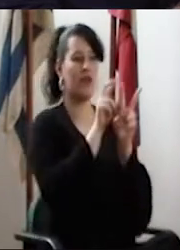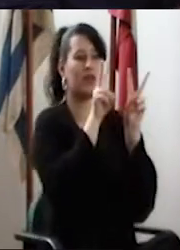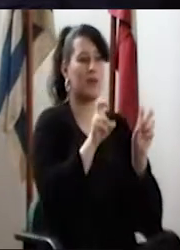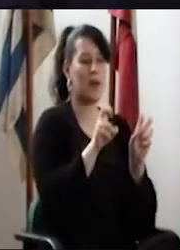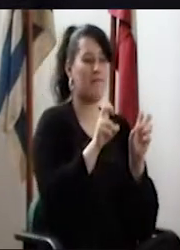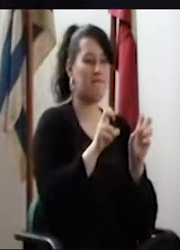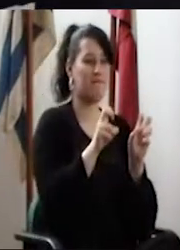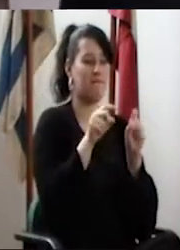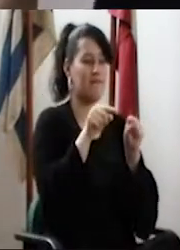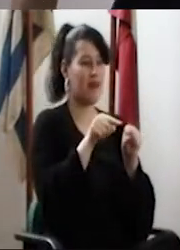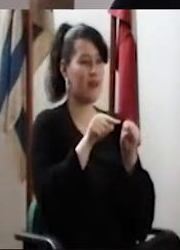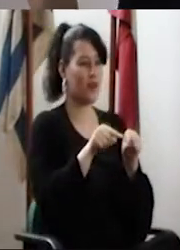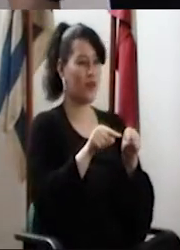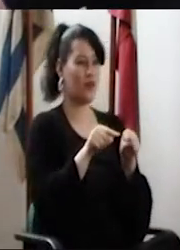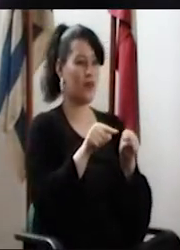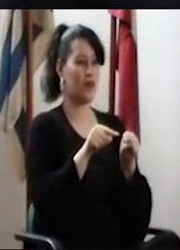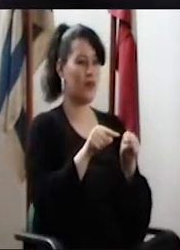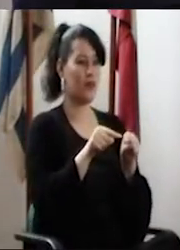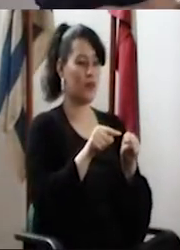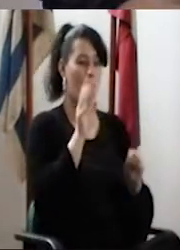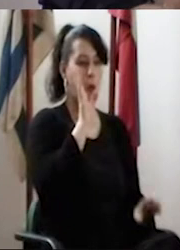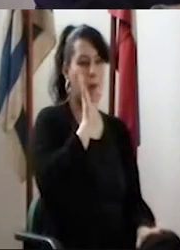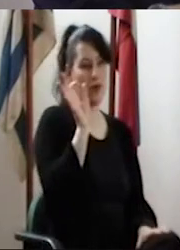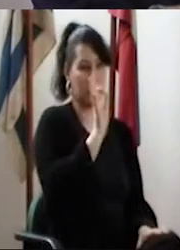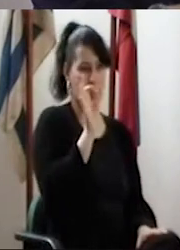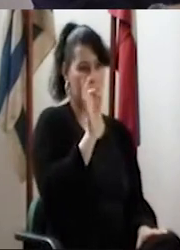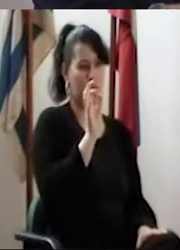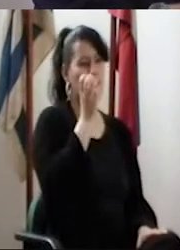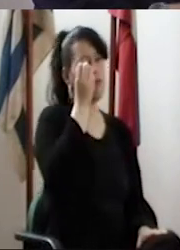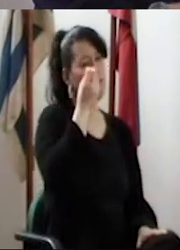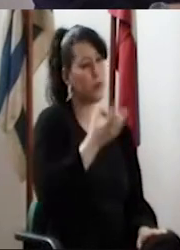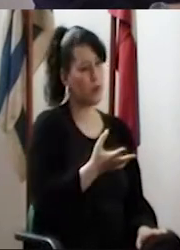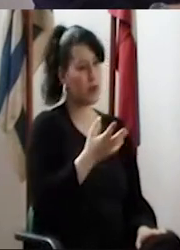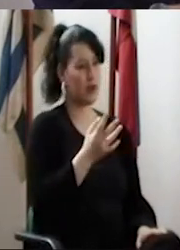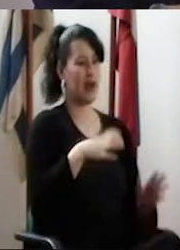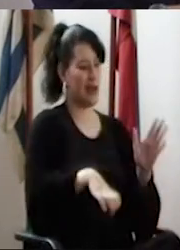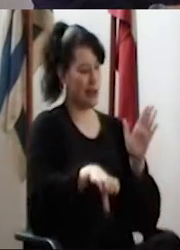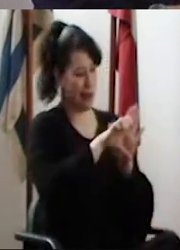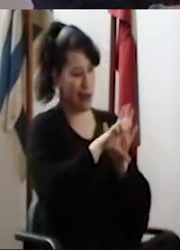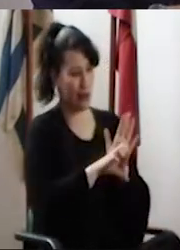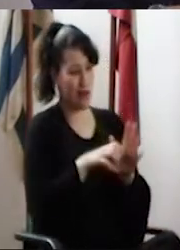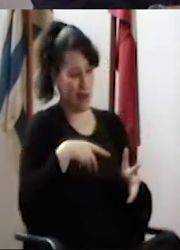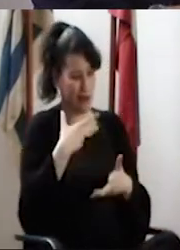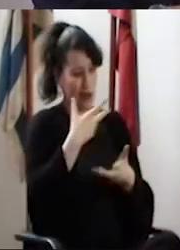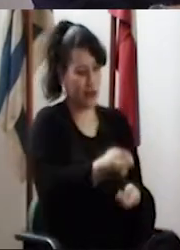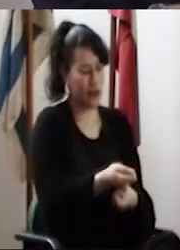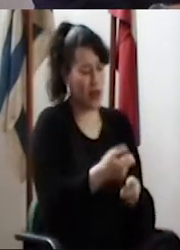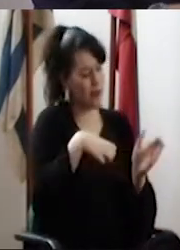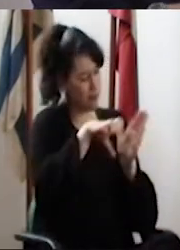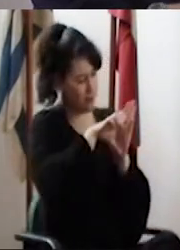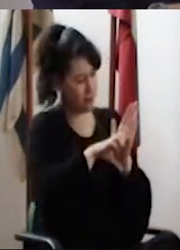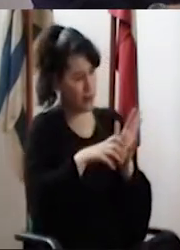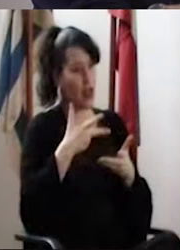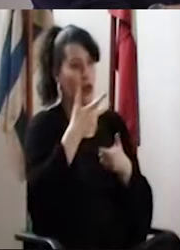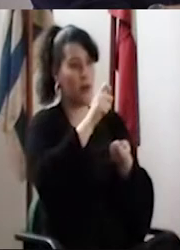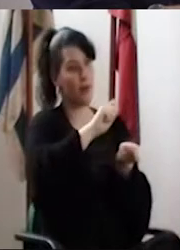enmarcarlo en que esta es una oportunidad porque el estatuto es obviamente un instrumento,